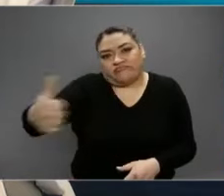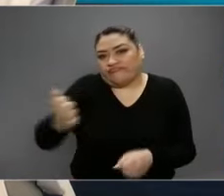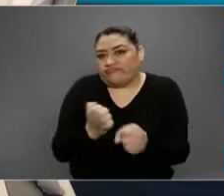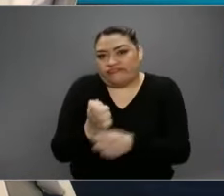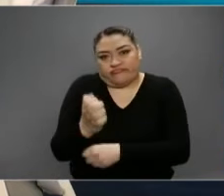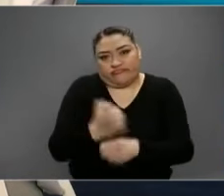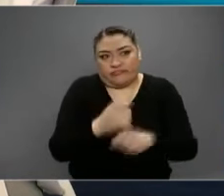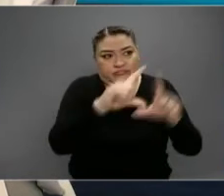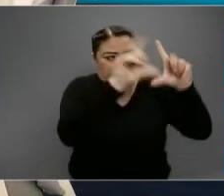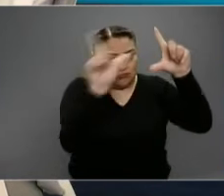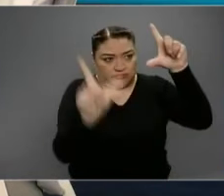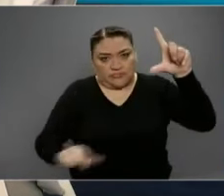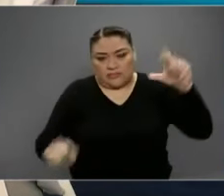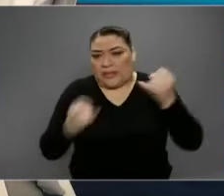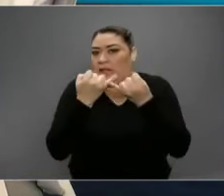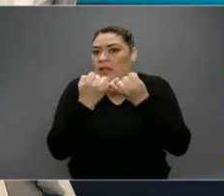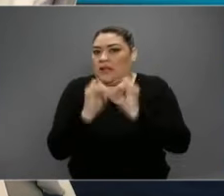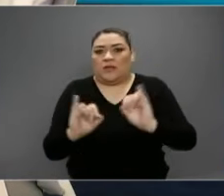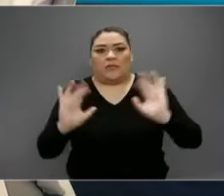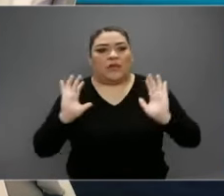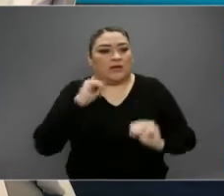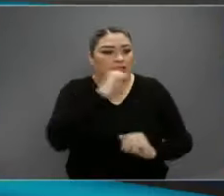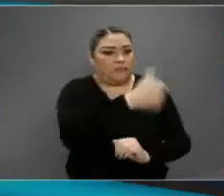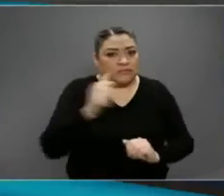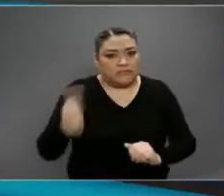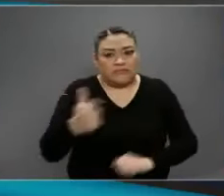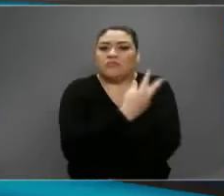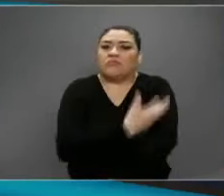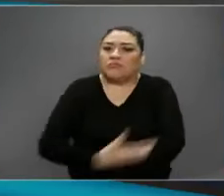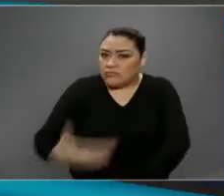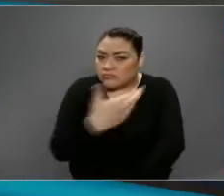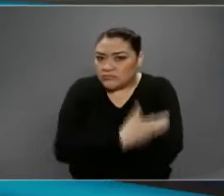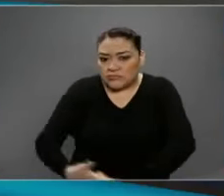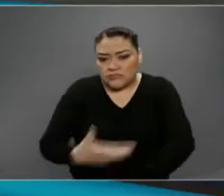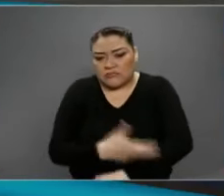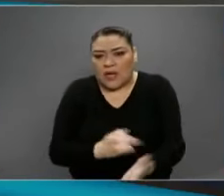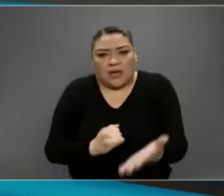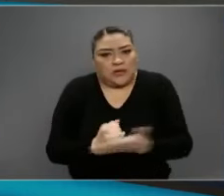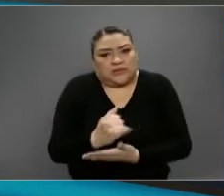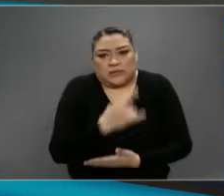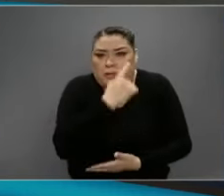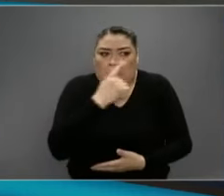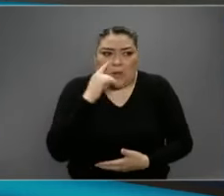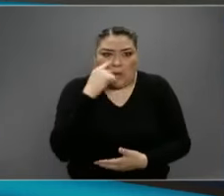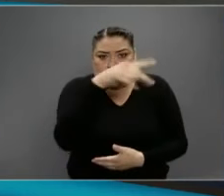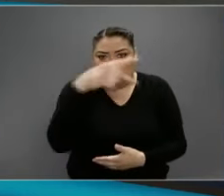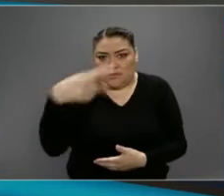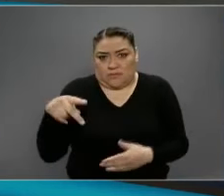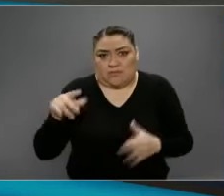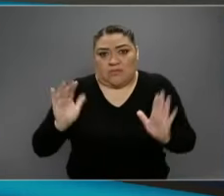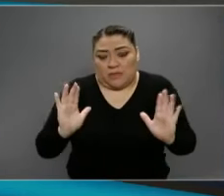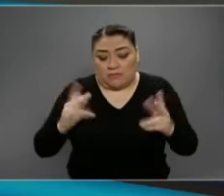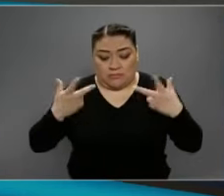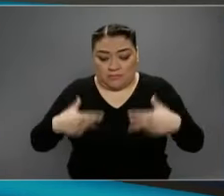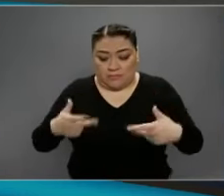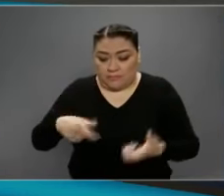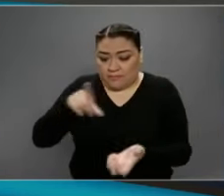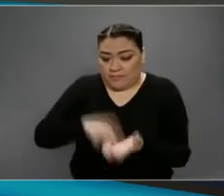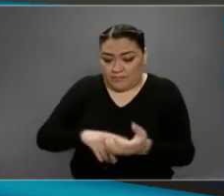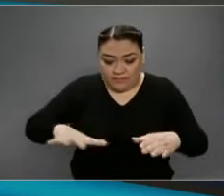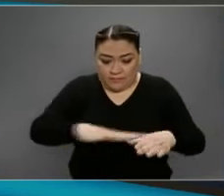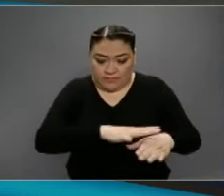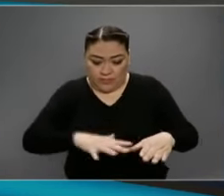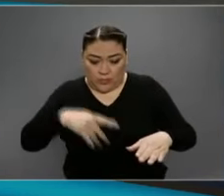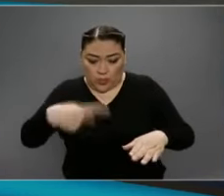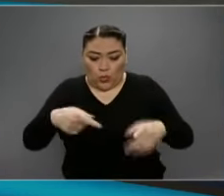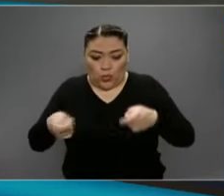república es libre y soberana de tomar algunas decisiones sobre las personas a